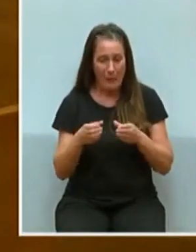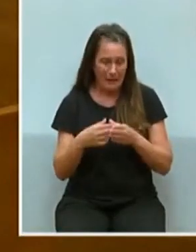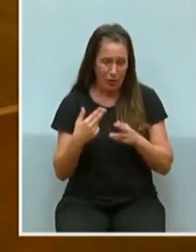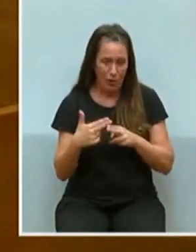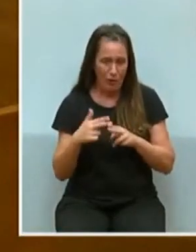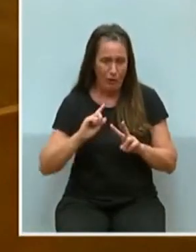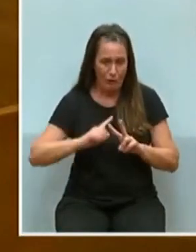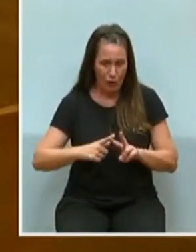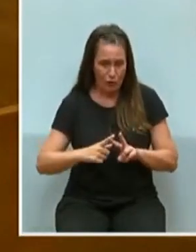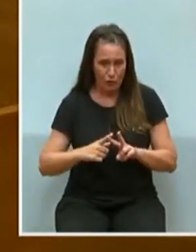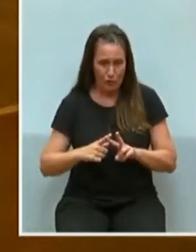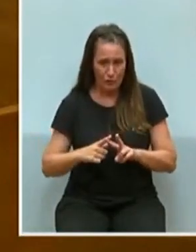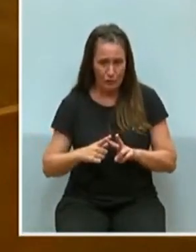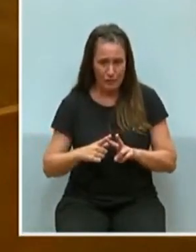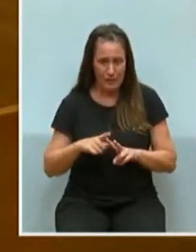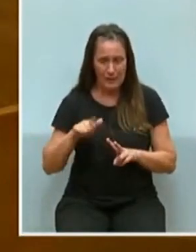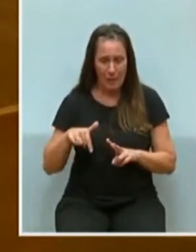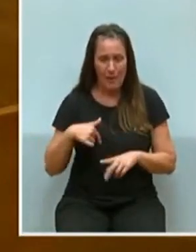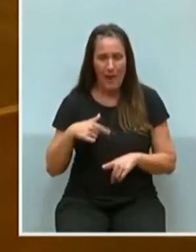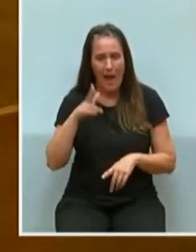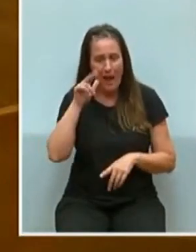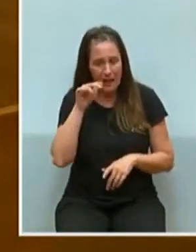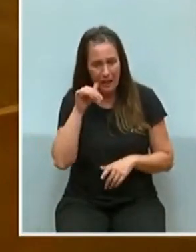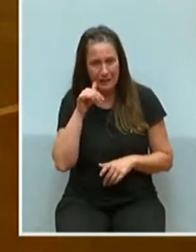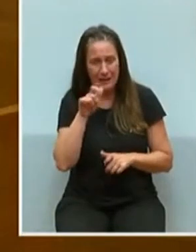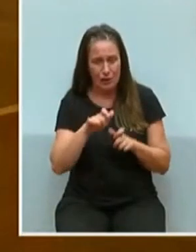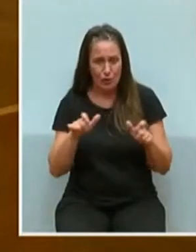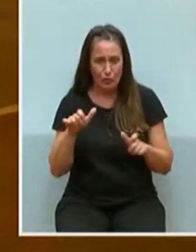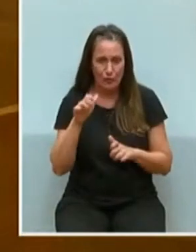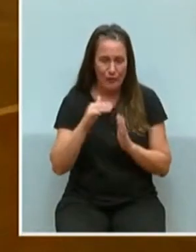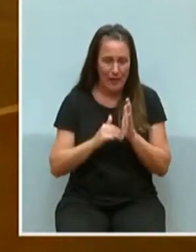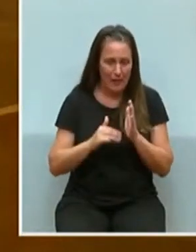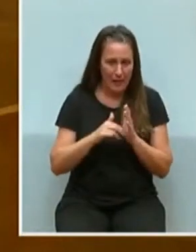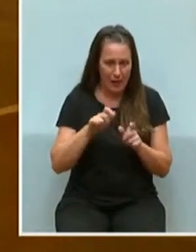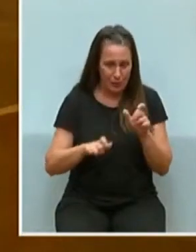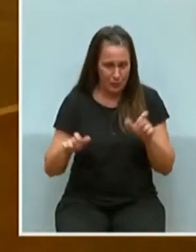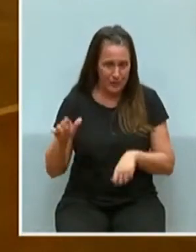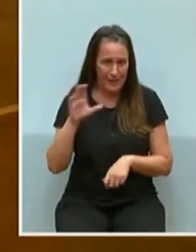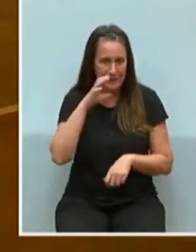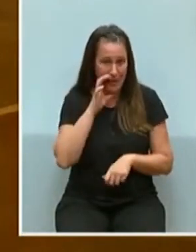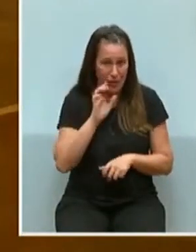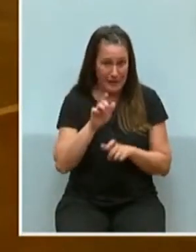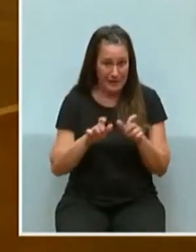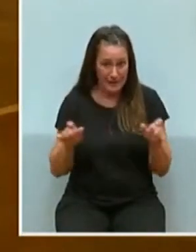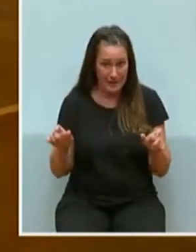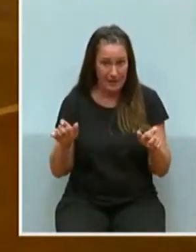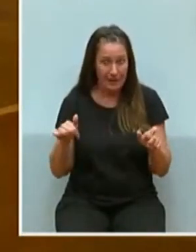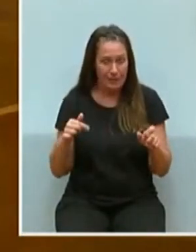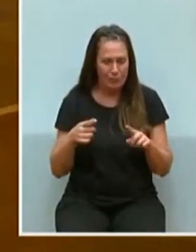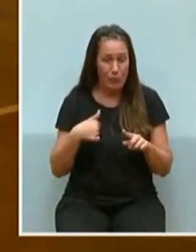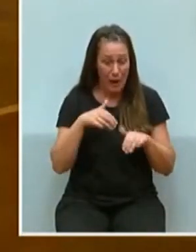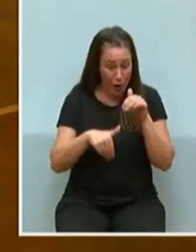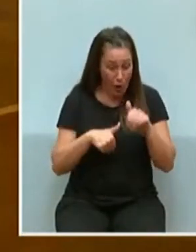pero sobre todo a los alicantinos, valencianos y castellonenses, que con su voto han enviado a la izquierda al rincón de pensar por su